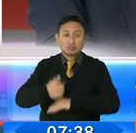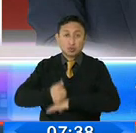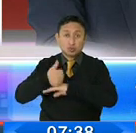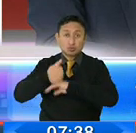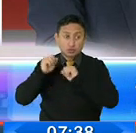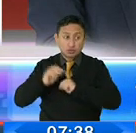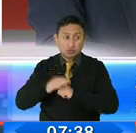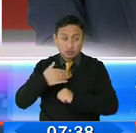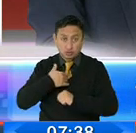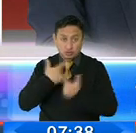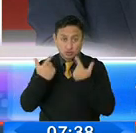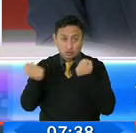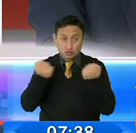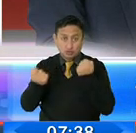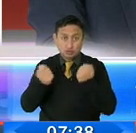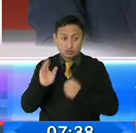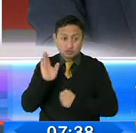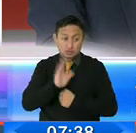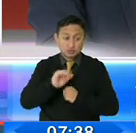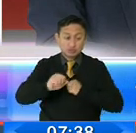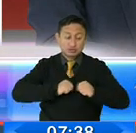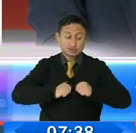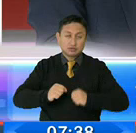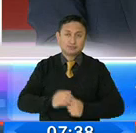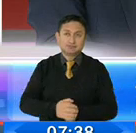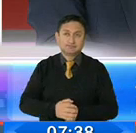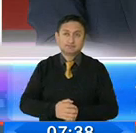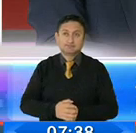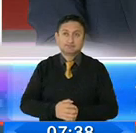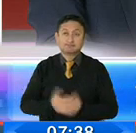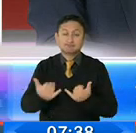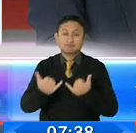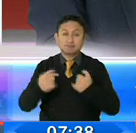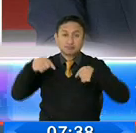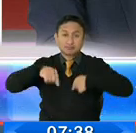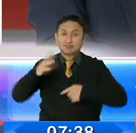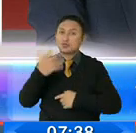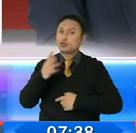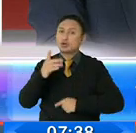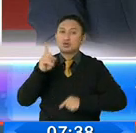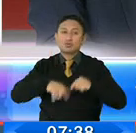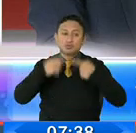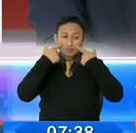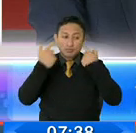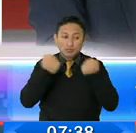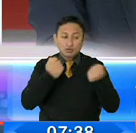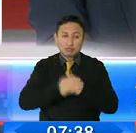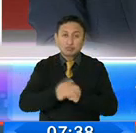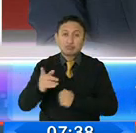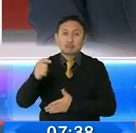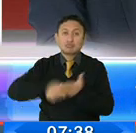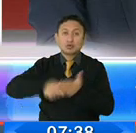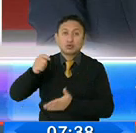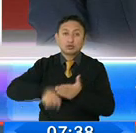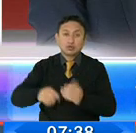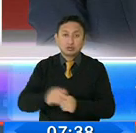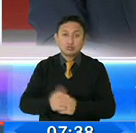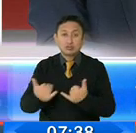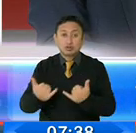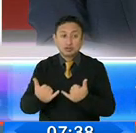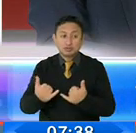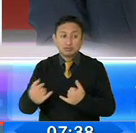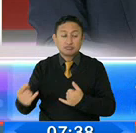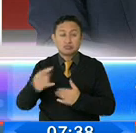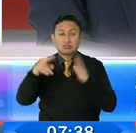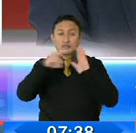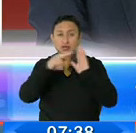poder tener el control sobre la gestión del transporte, cosa que en la actualidad no se puede hacer porque los contratos están al margen de lo que